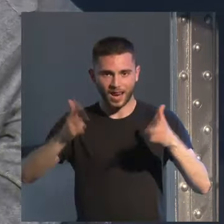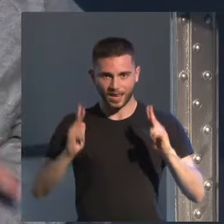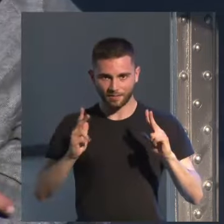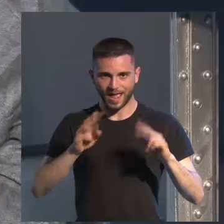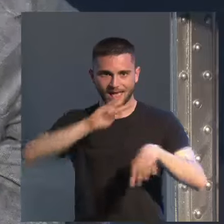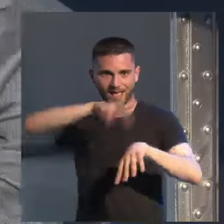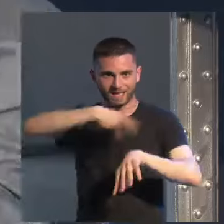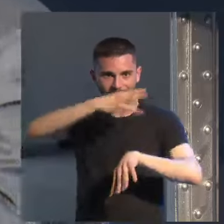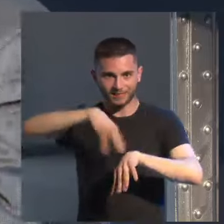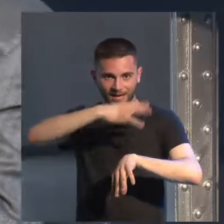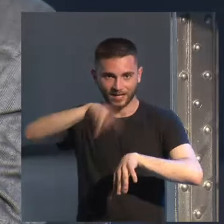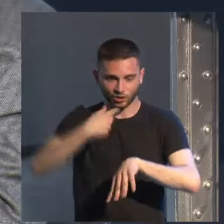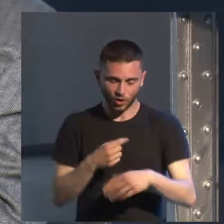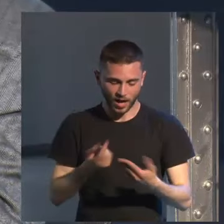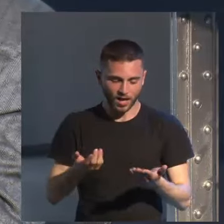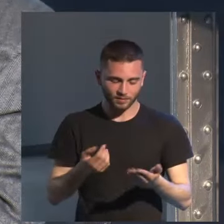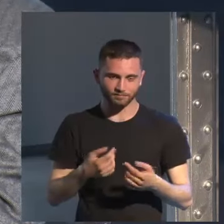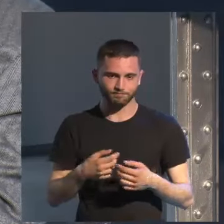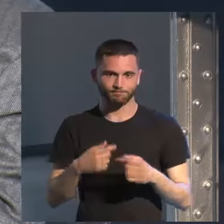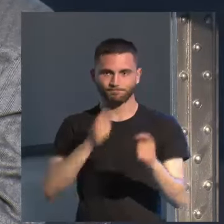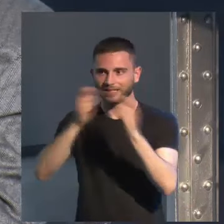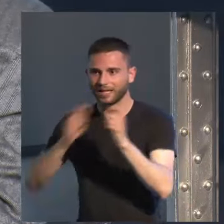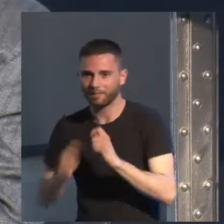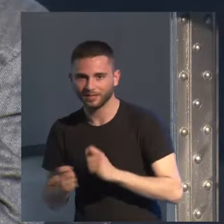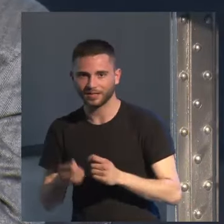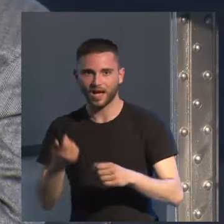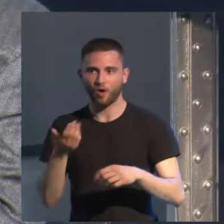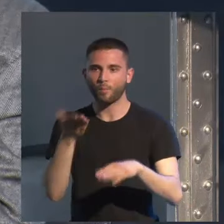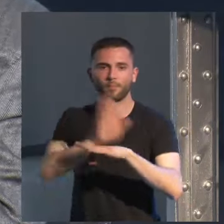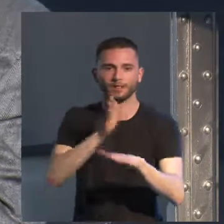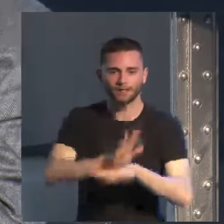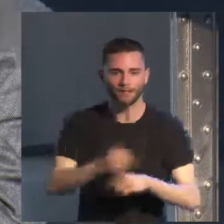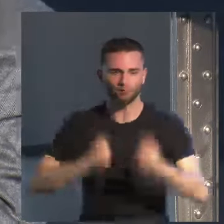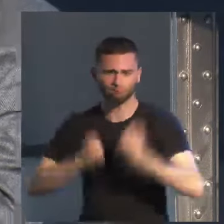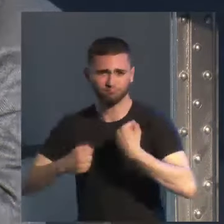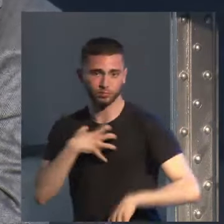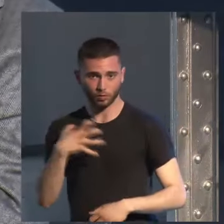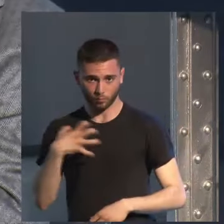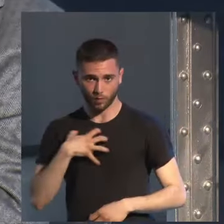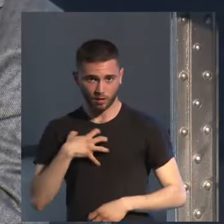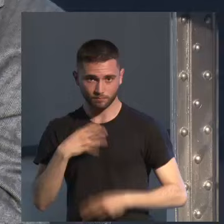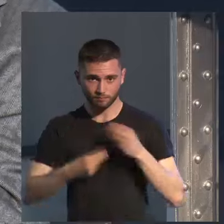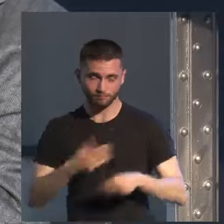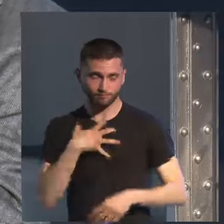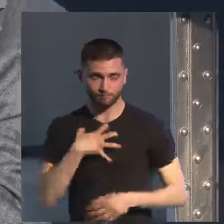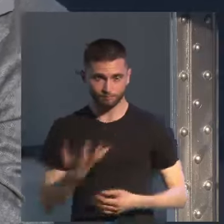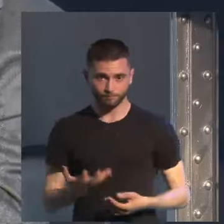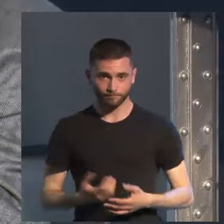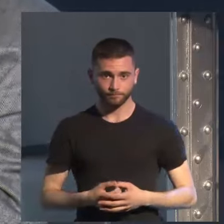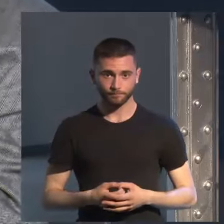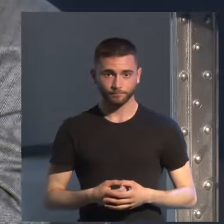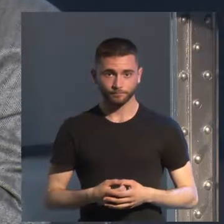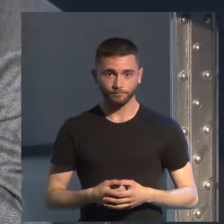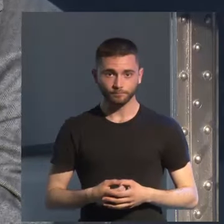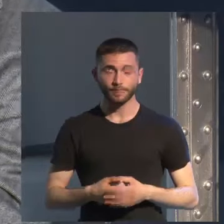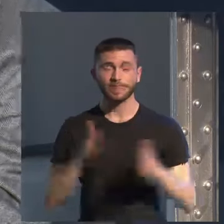para salir corriendo a hacer una entrevista o una presentación. No es serio. No es lo que puedo hacer. Durante el